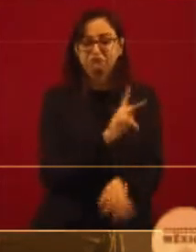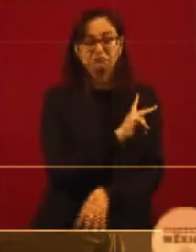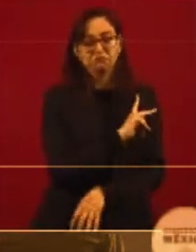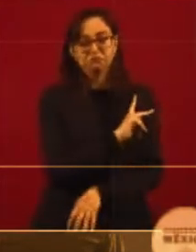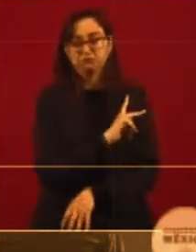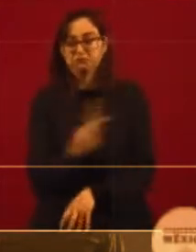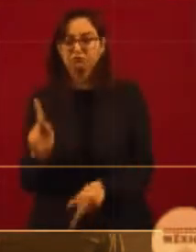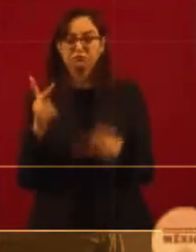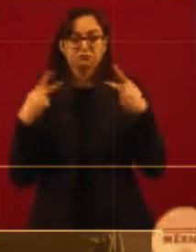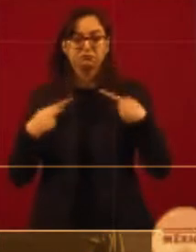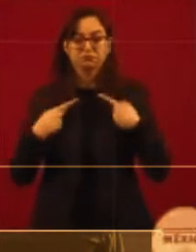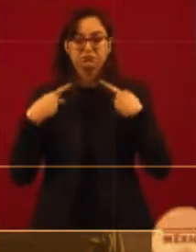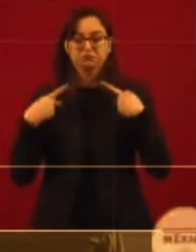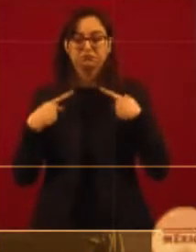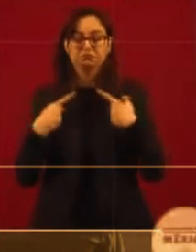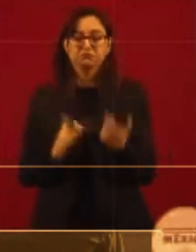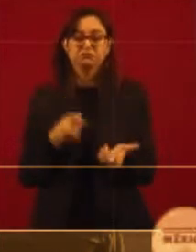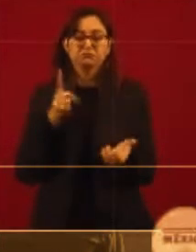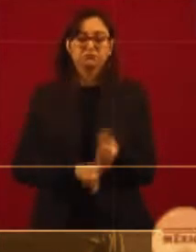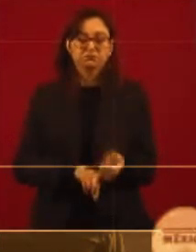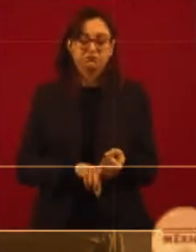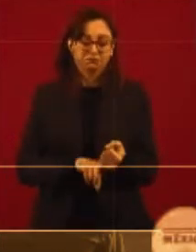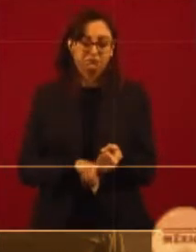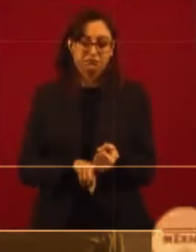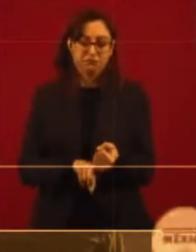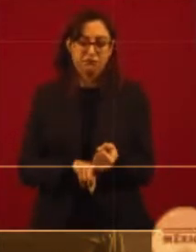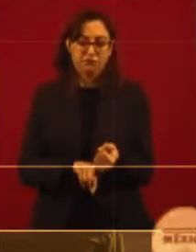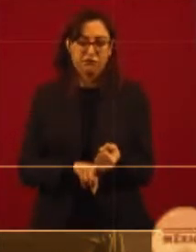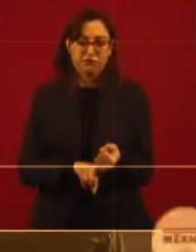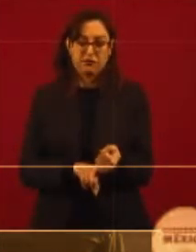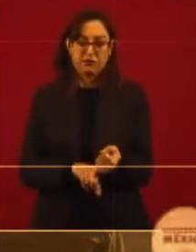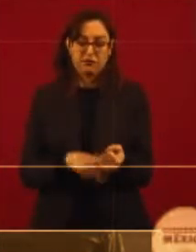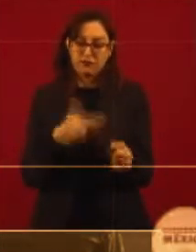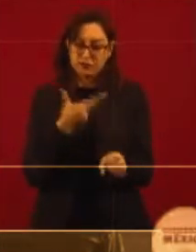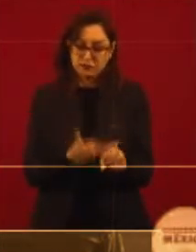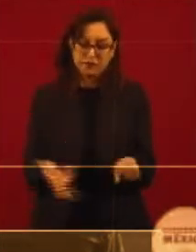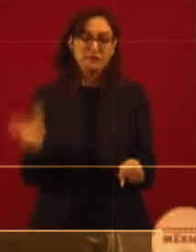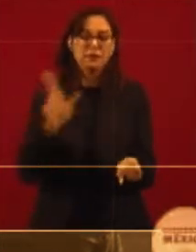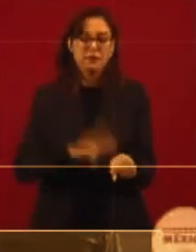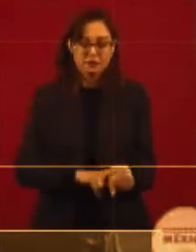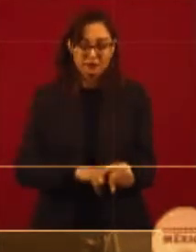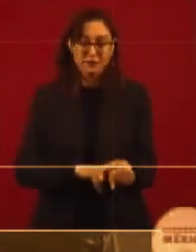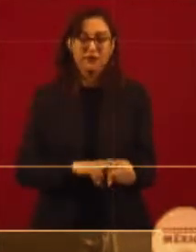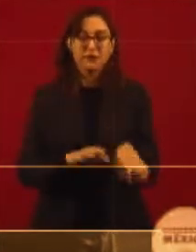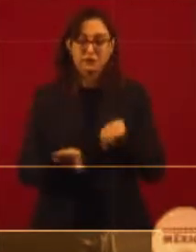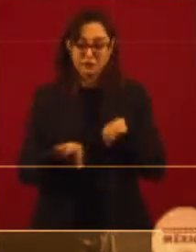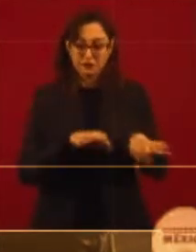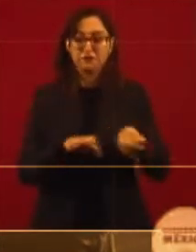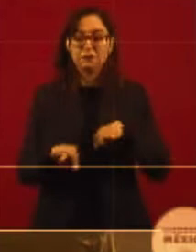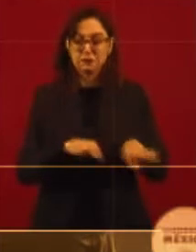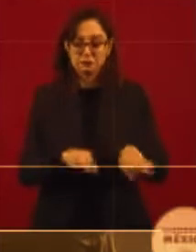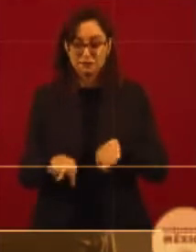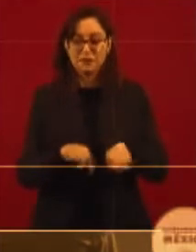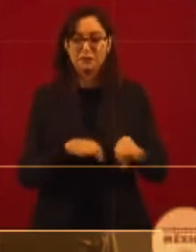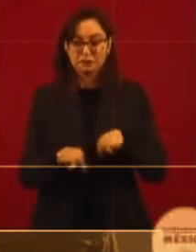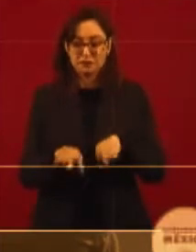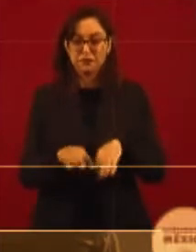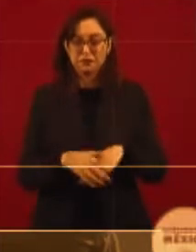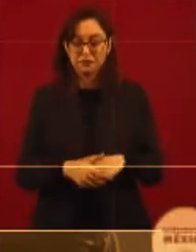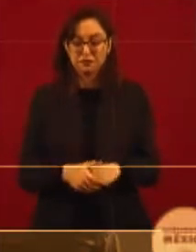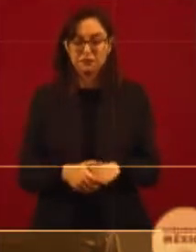todo el grupo de médicos, de